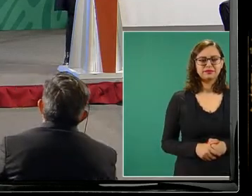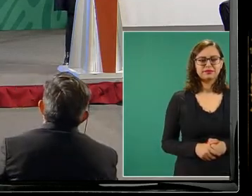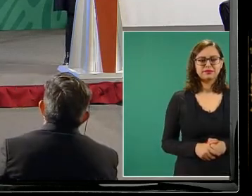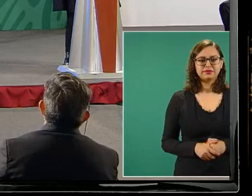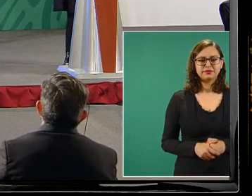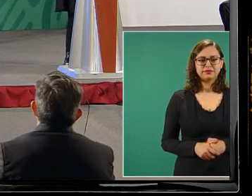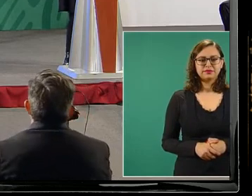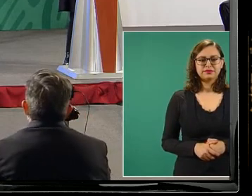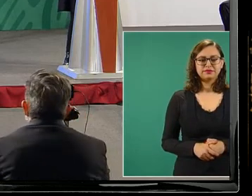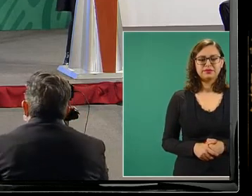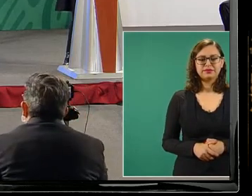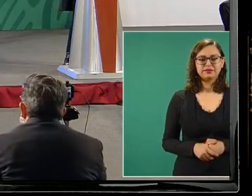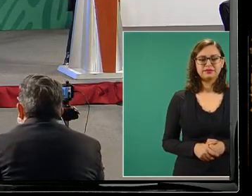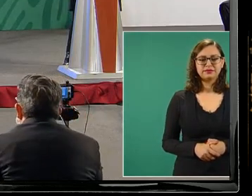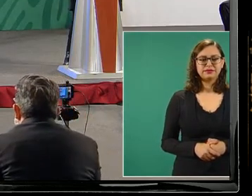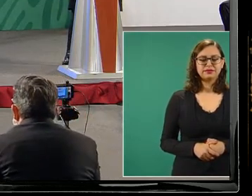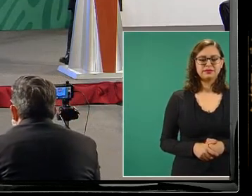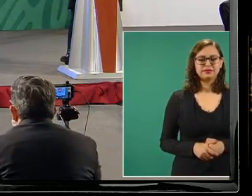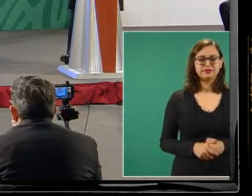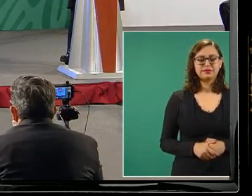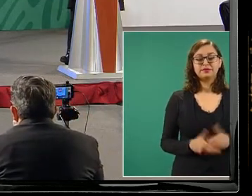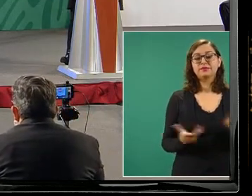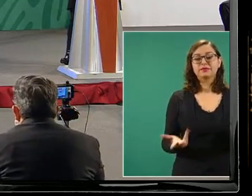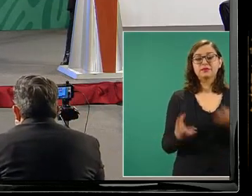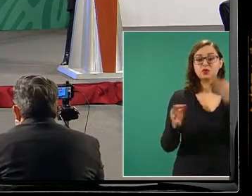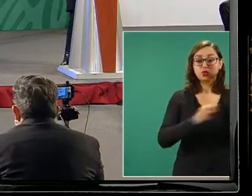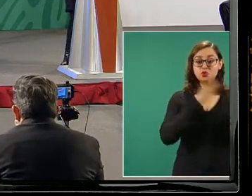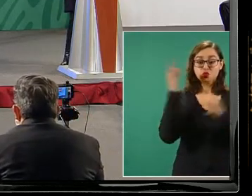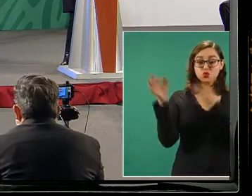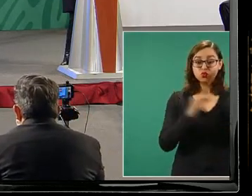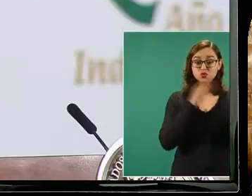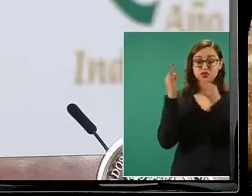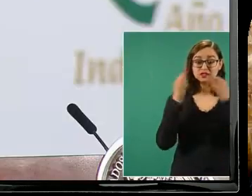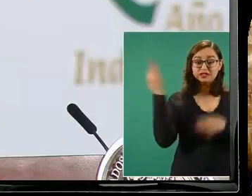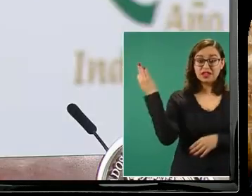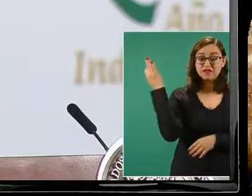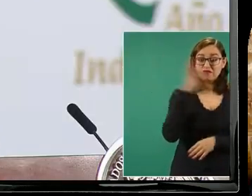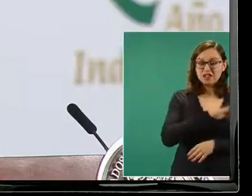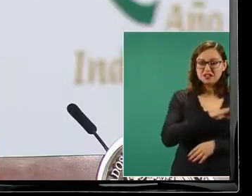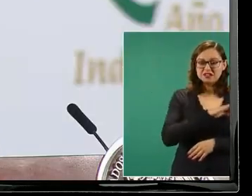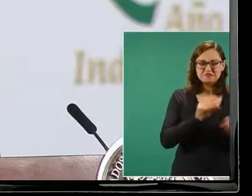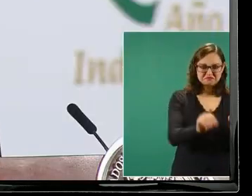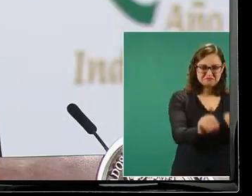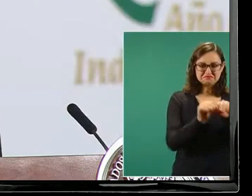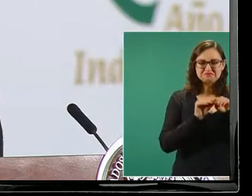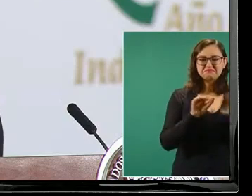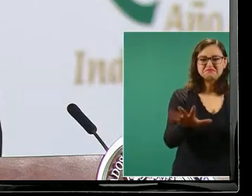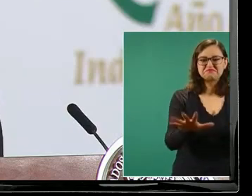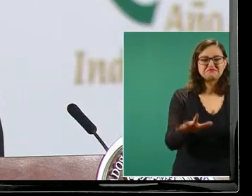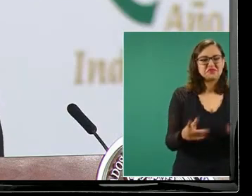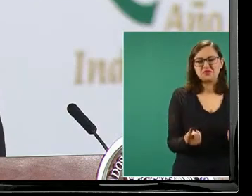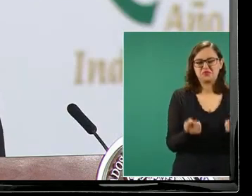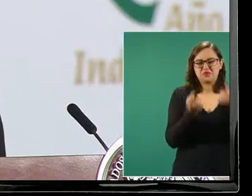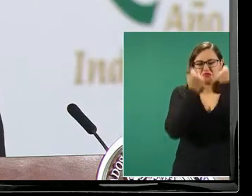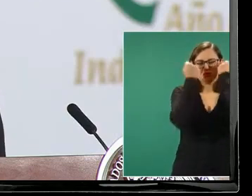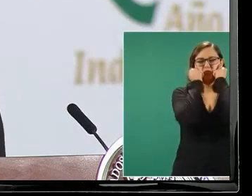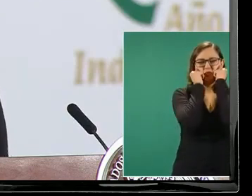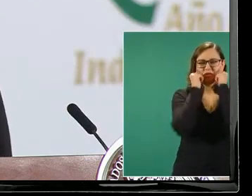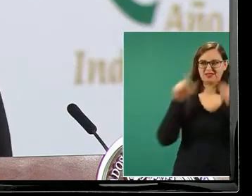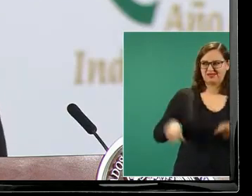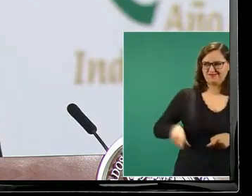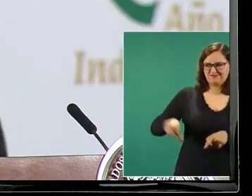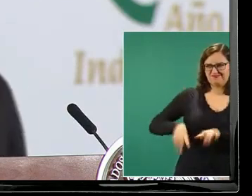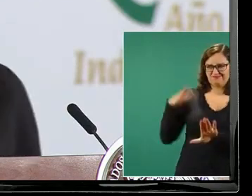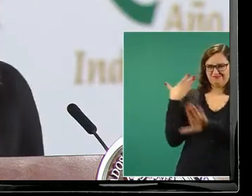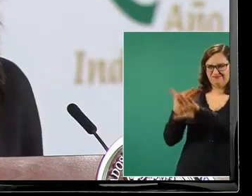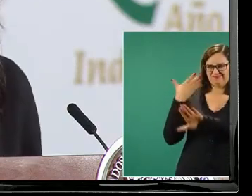no importa que la noticia sea falsa con tal de pegarle al gobierno del presidente López Obrador queremos mostrar